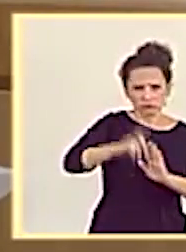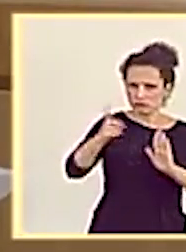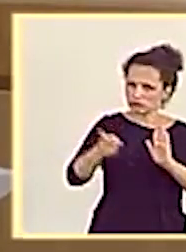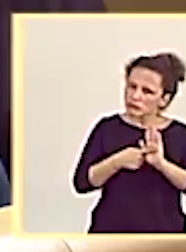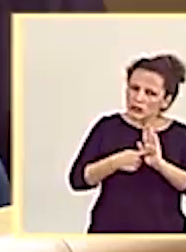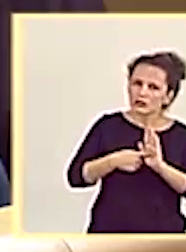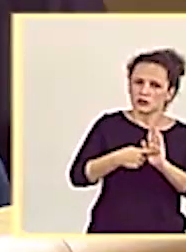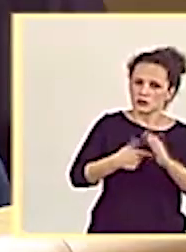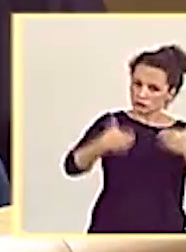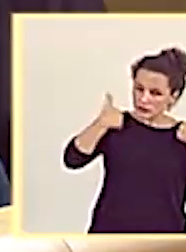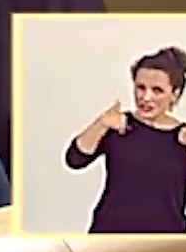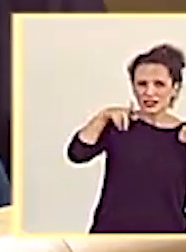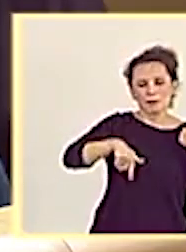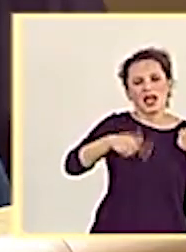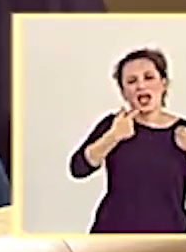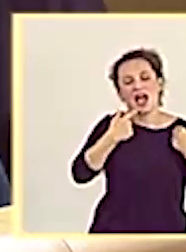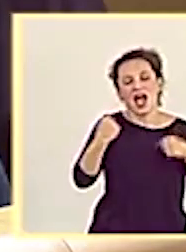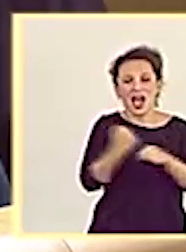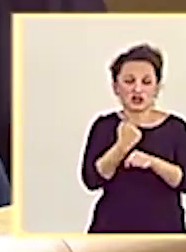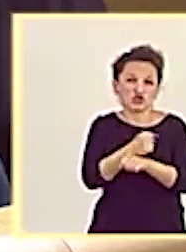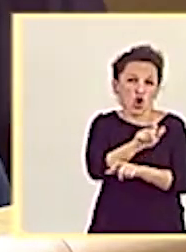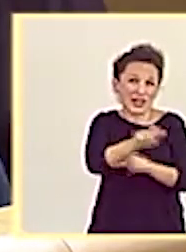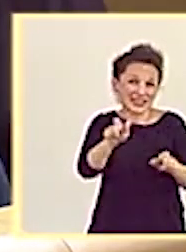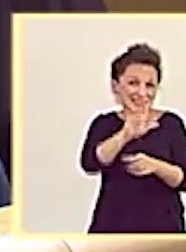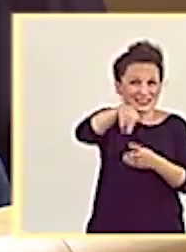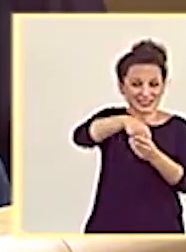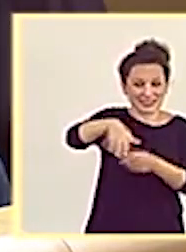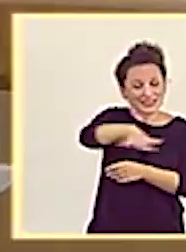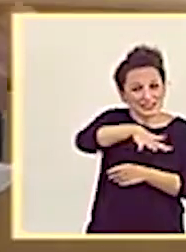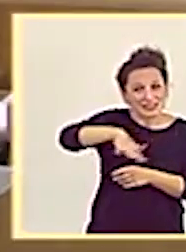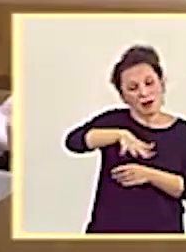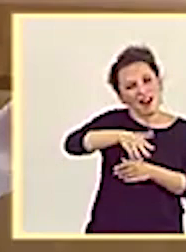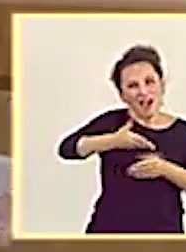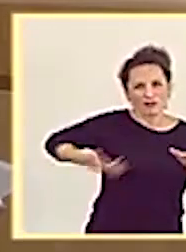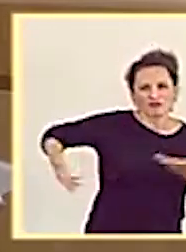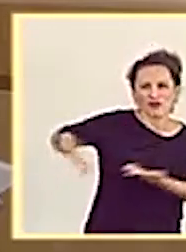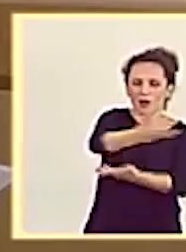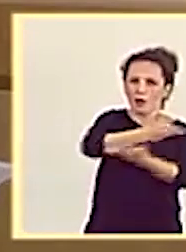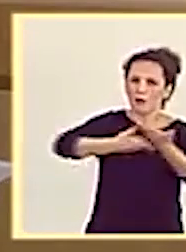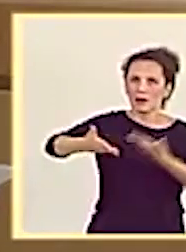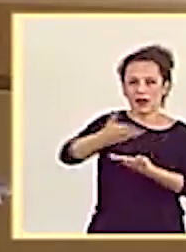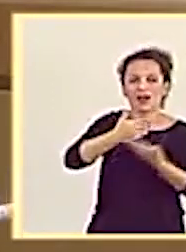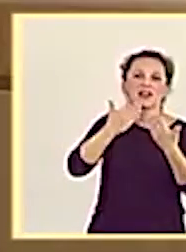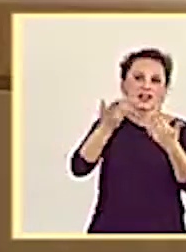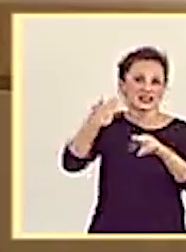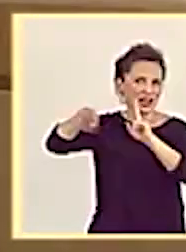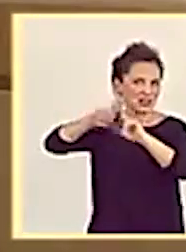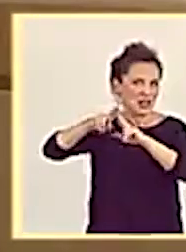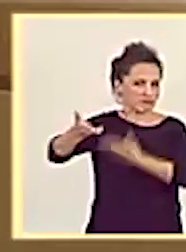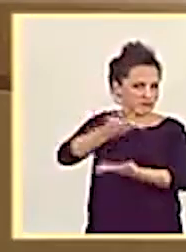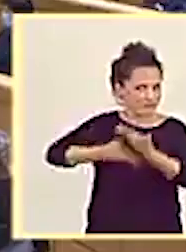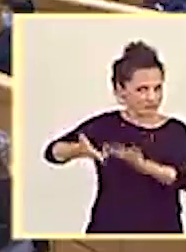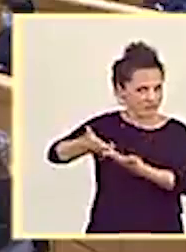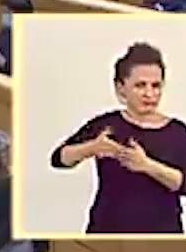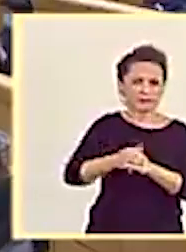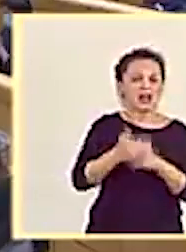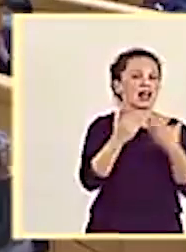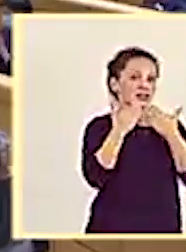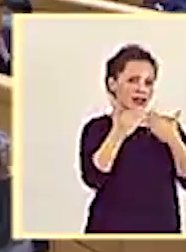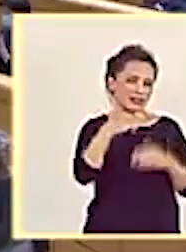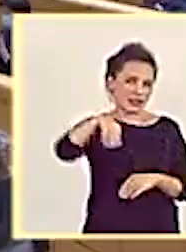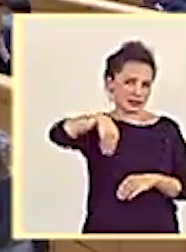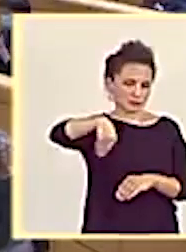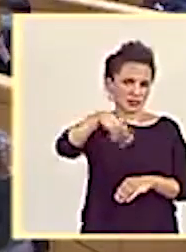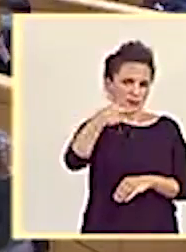actores locales. Y confiamos, estamos seguros de ello, con la sinergia, con la contribución de la Generalitat. Gracias. Gracias, vicepresidenta.